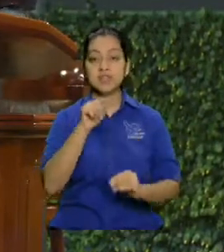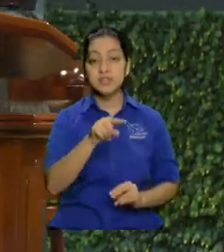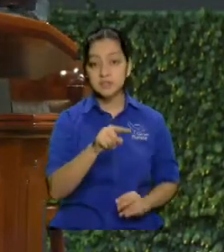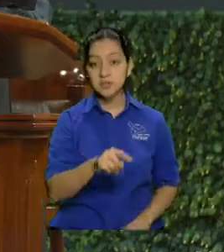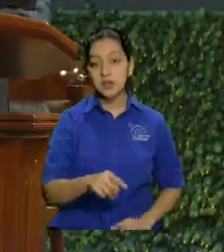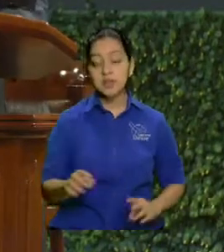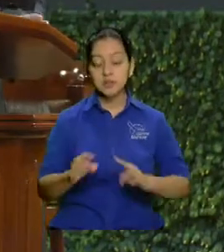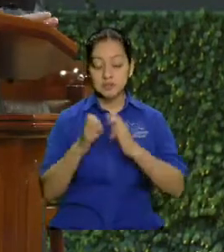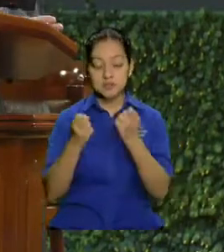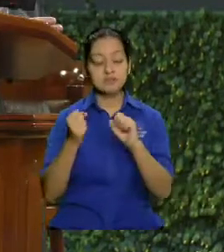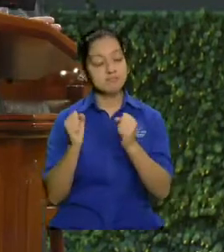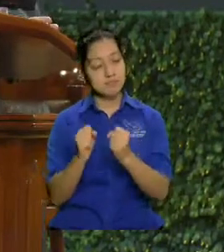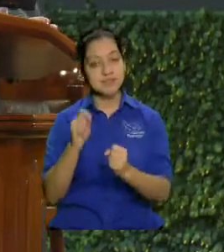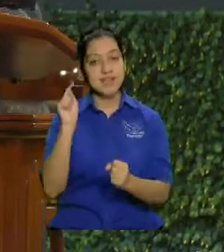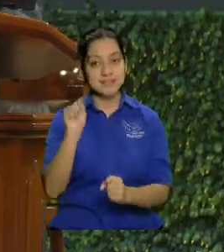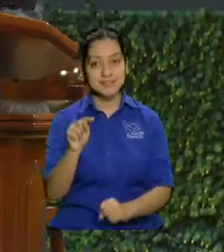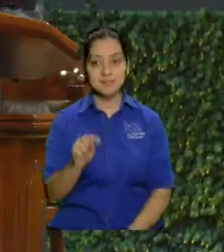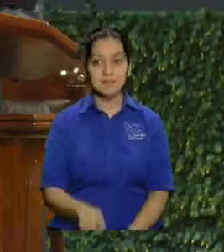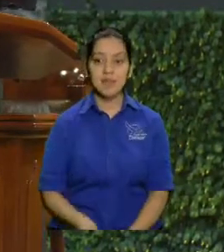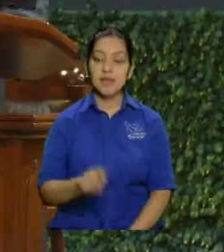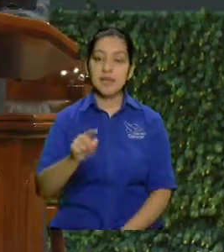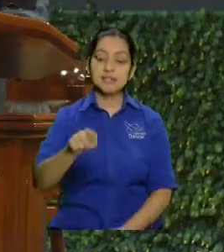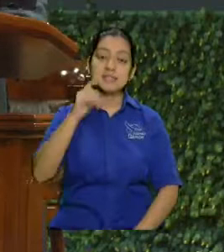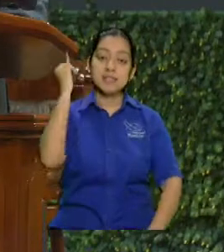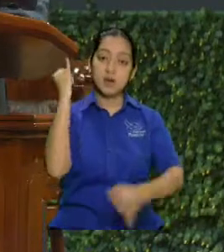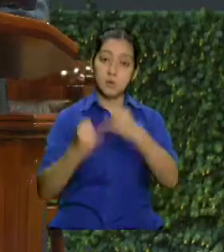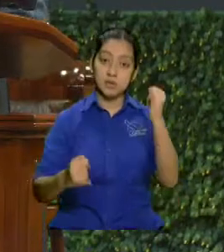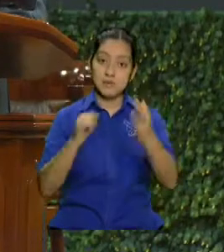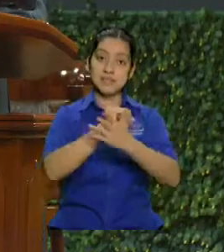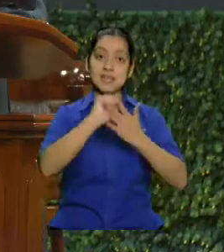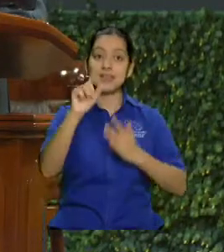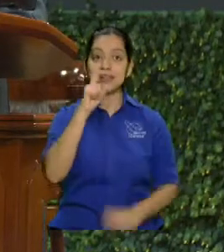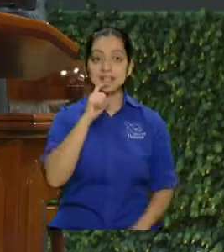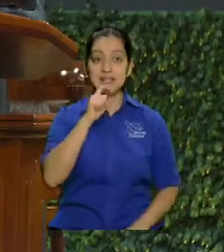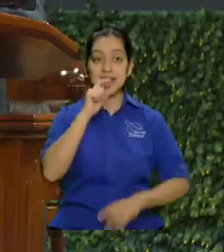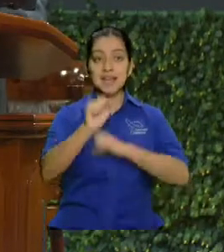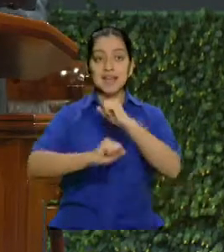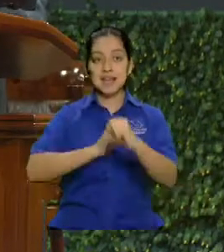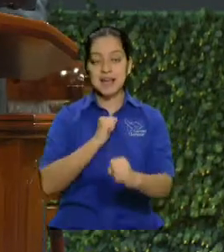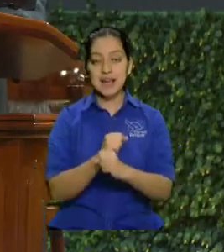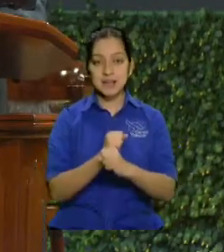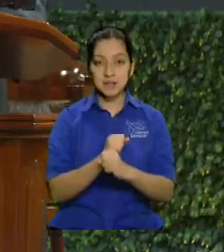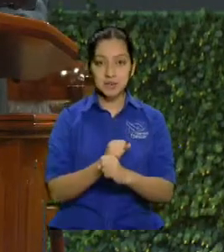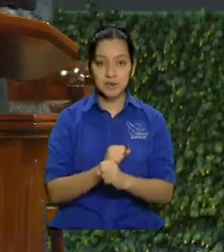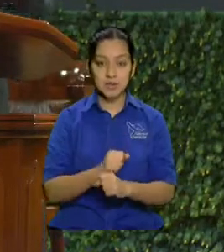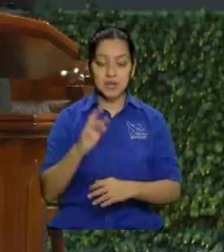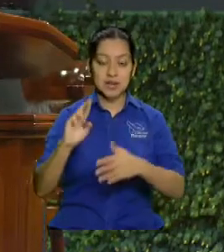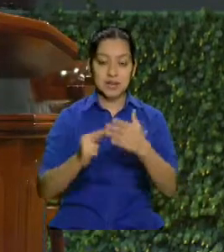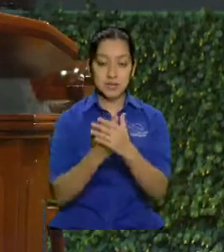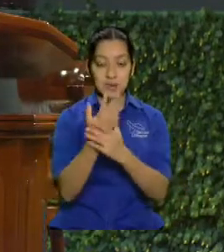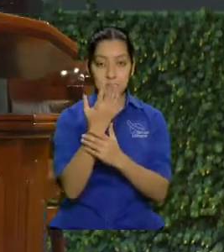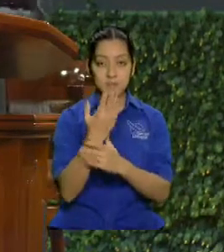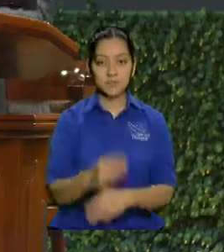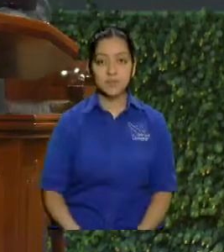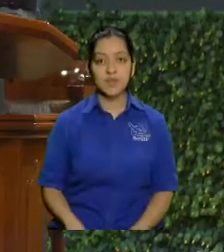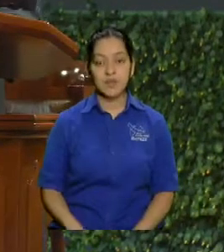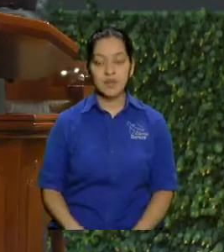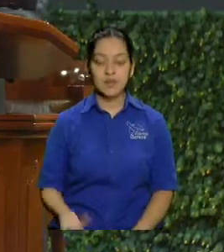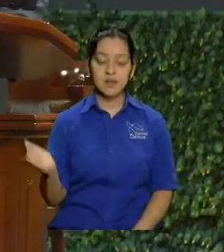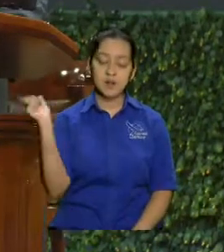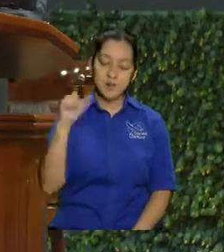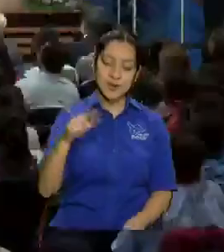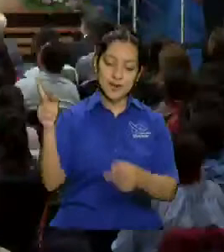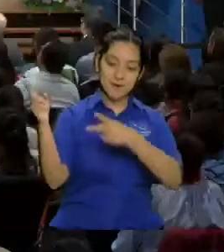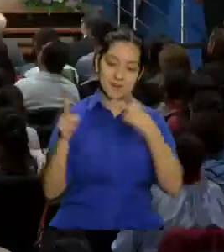Jesús. Jesús, esa es la última santa cena del año, del nuevo, ya después viene la del